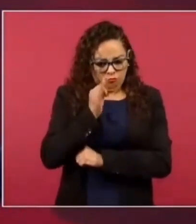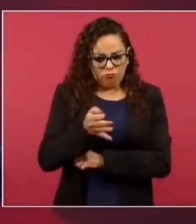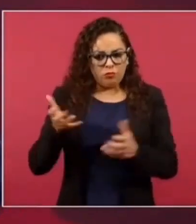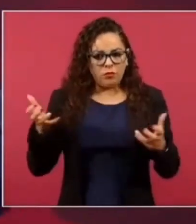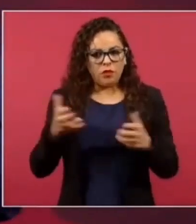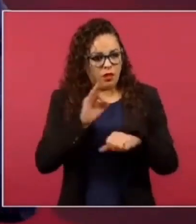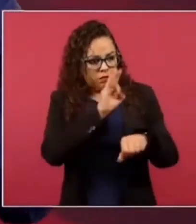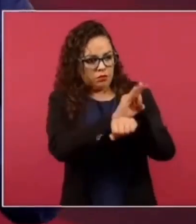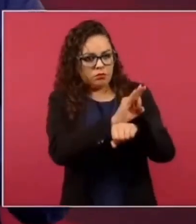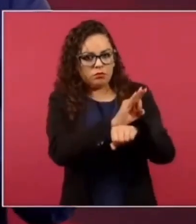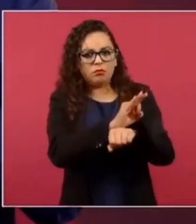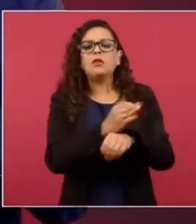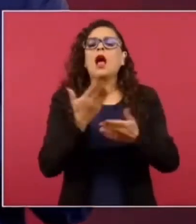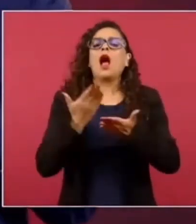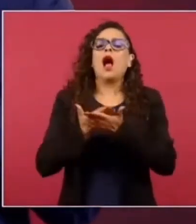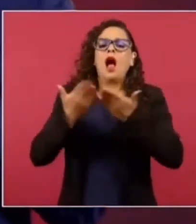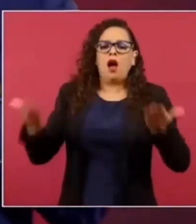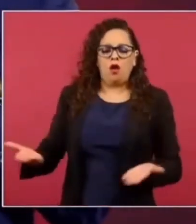Calderón dice